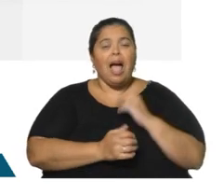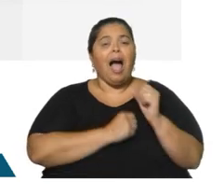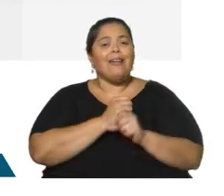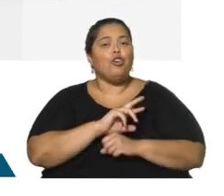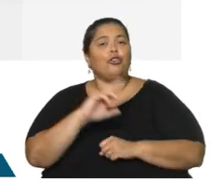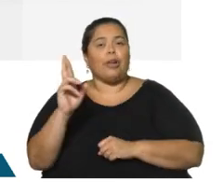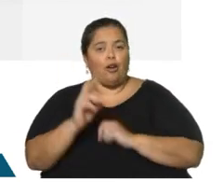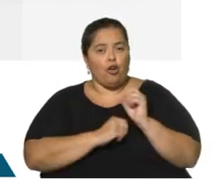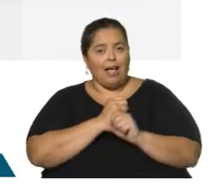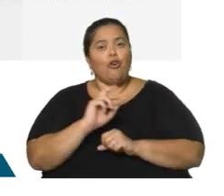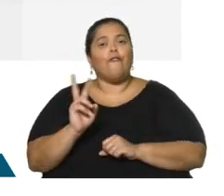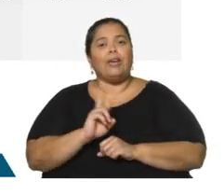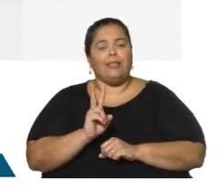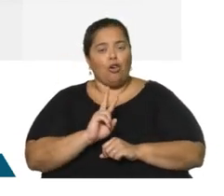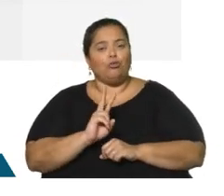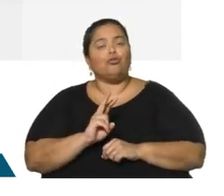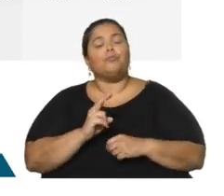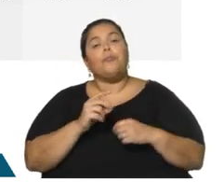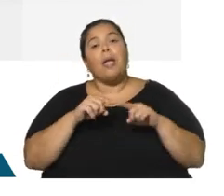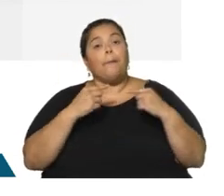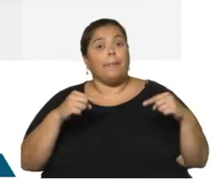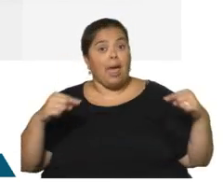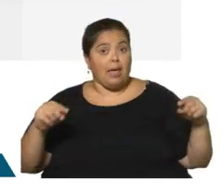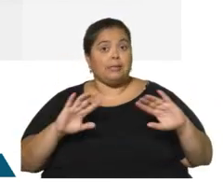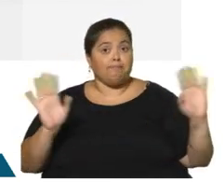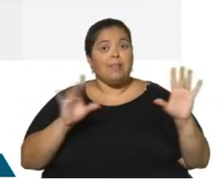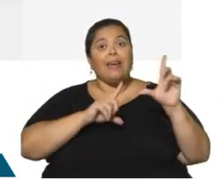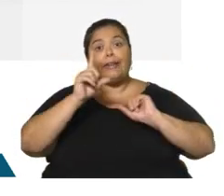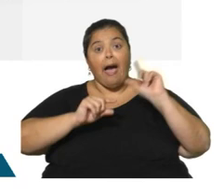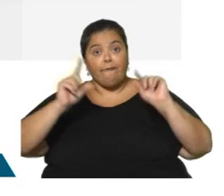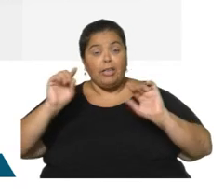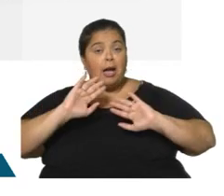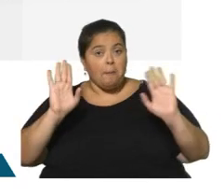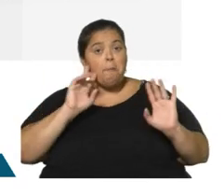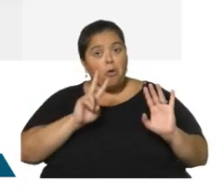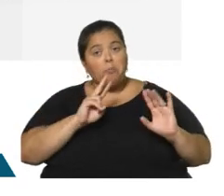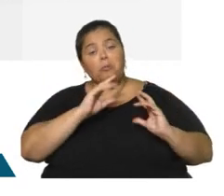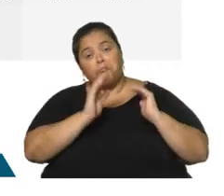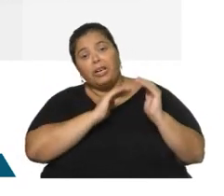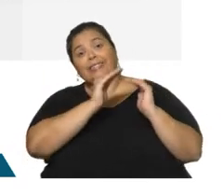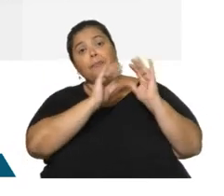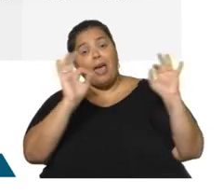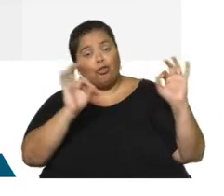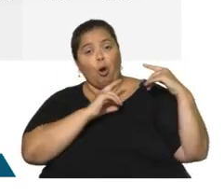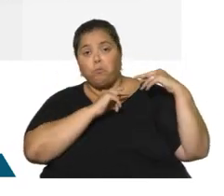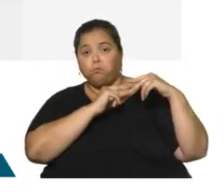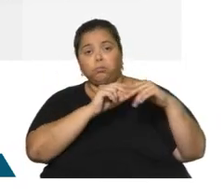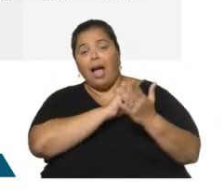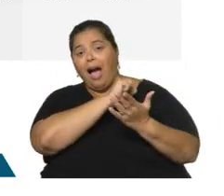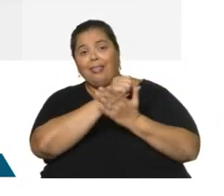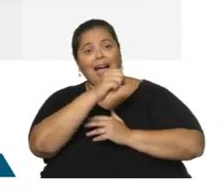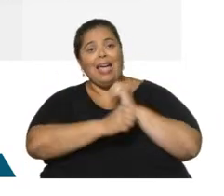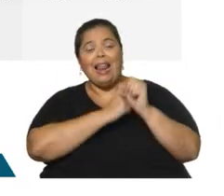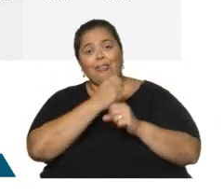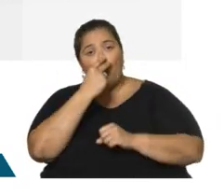2022, bienes, estamos hablando. En la gráfica podemos ver un crecimiento casi continuo hasta el año 2014, que lo